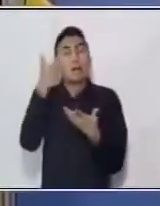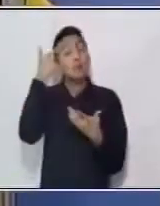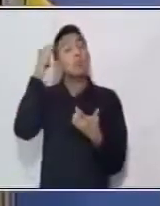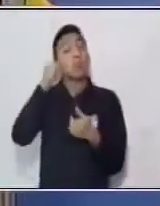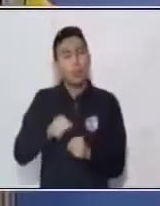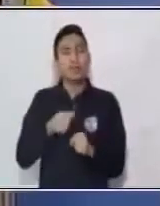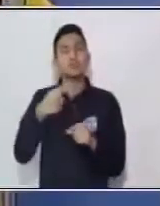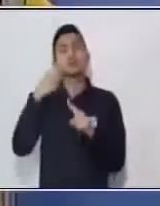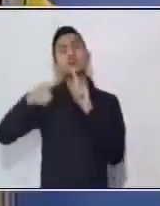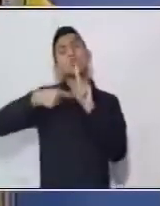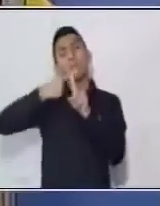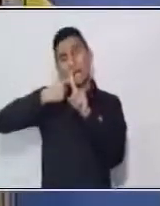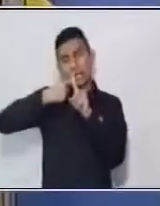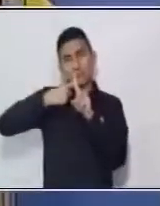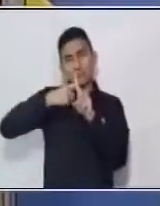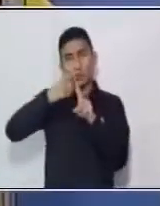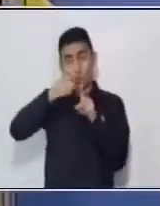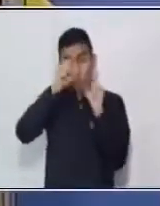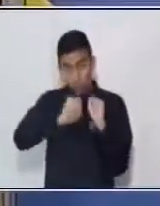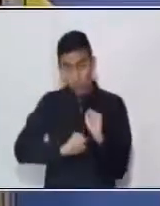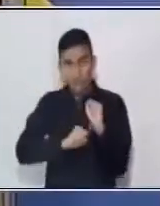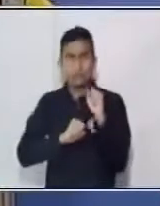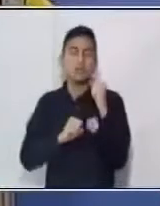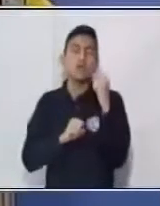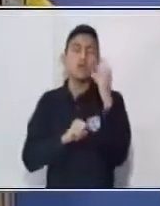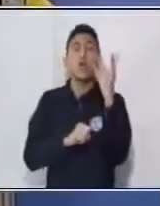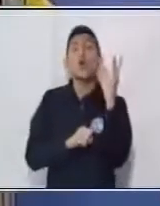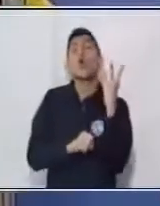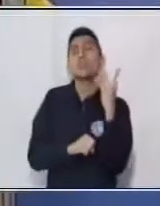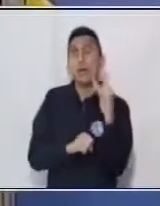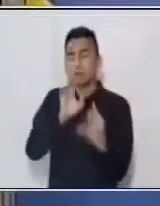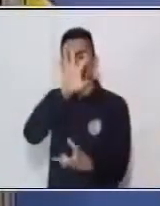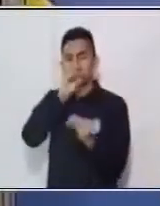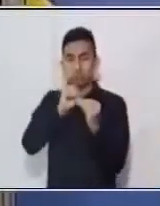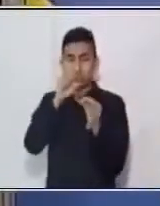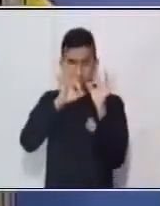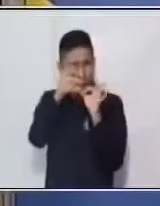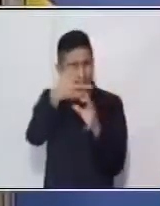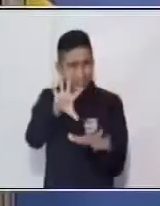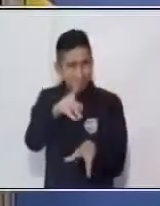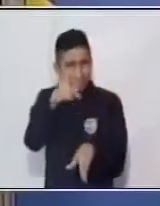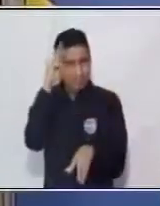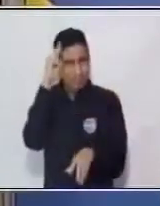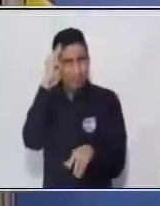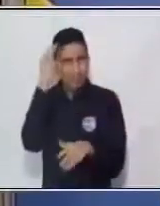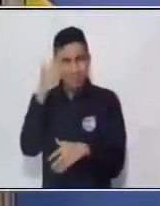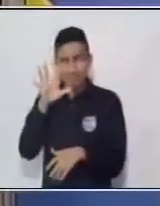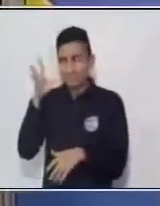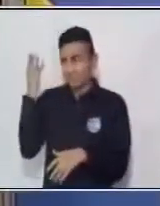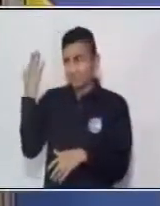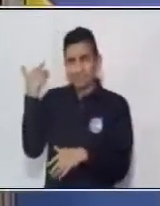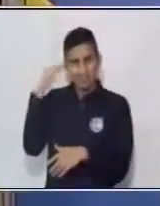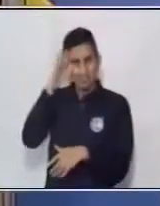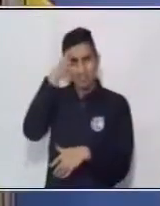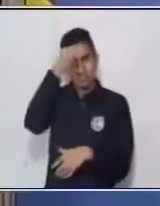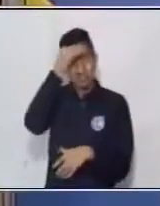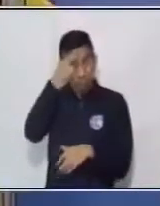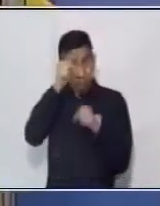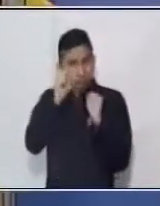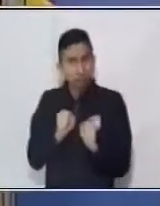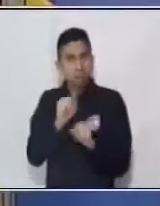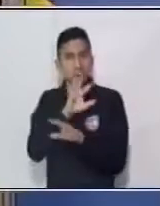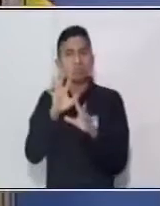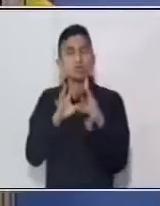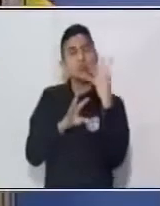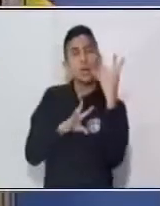tienen. Lo que podemos hacer es contar cuántos hay en total o si te recuerdas, como lo habíamos aprendido anteriormente, podemos contar